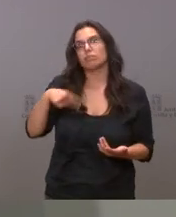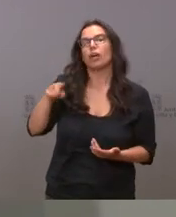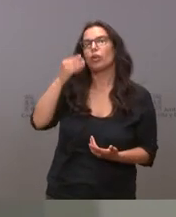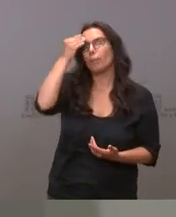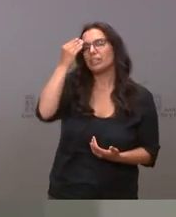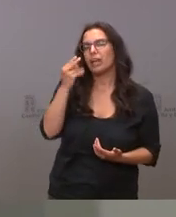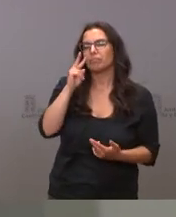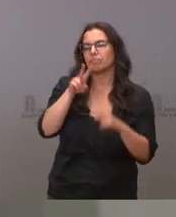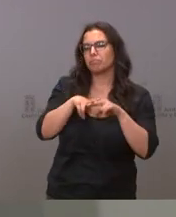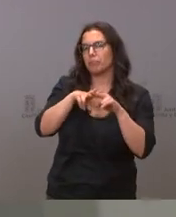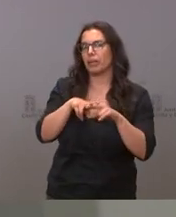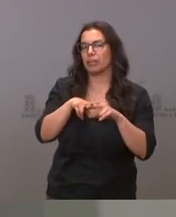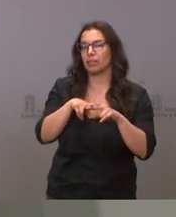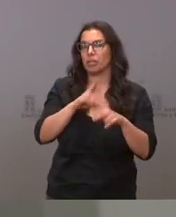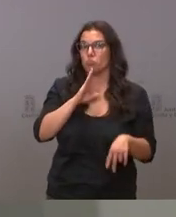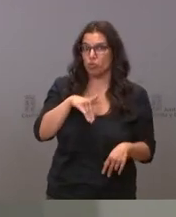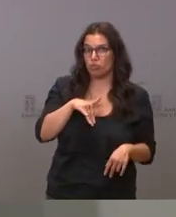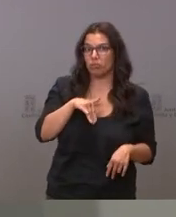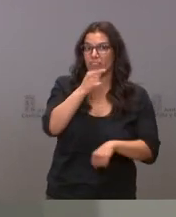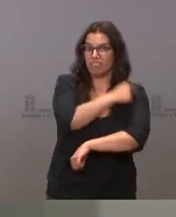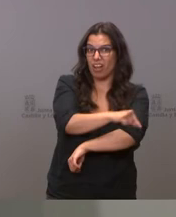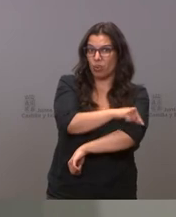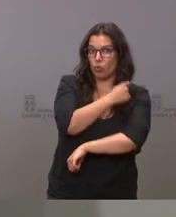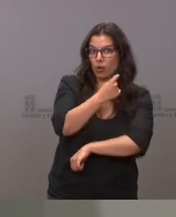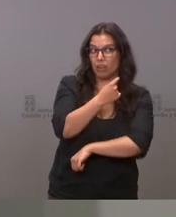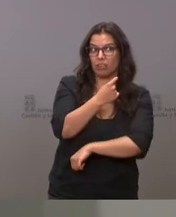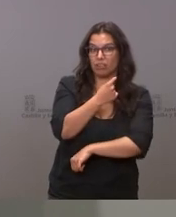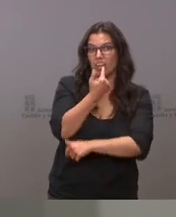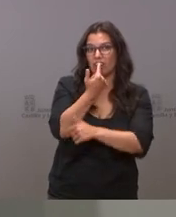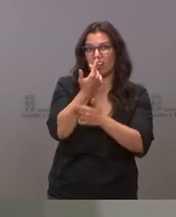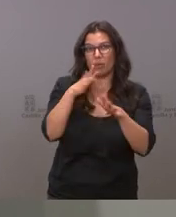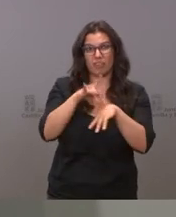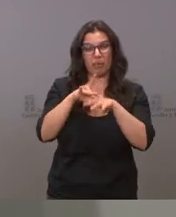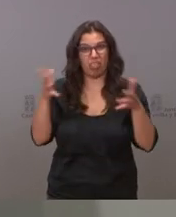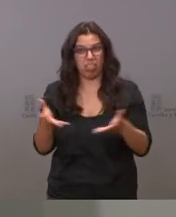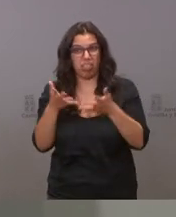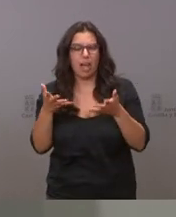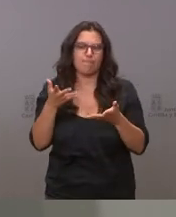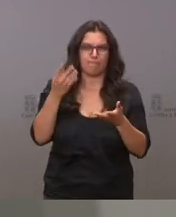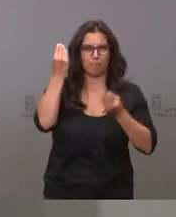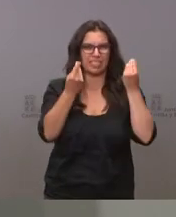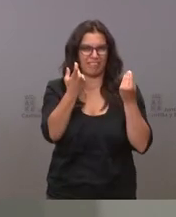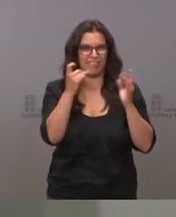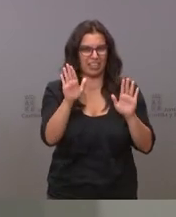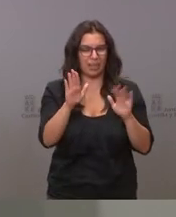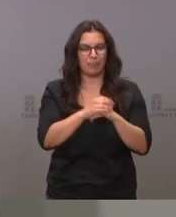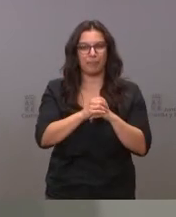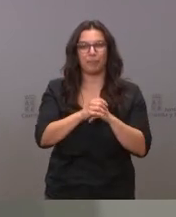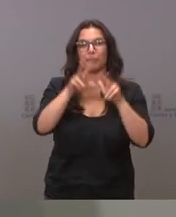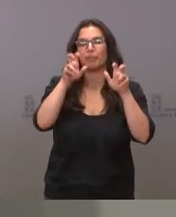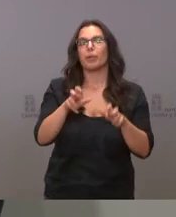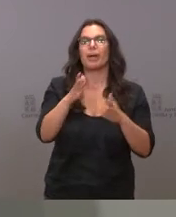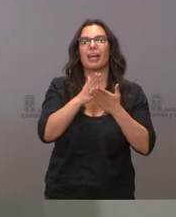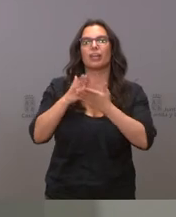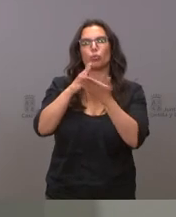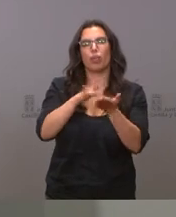especialmente la relación riesgo-beneficio de vacunarles sobre el estudio de Lancet sobre